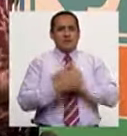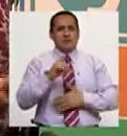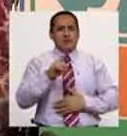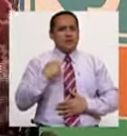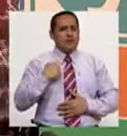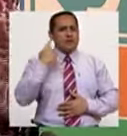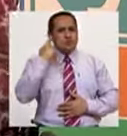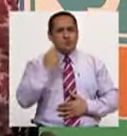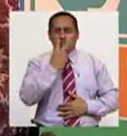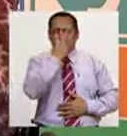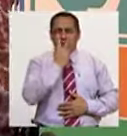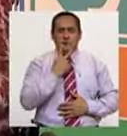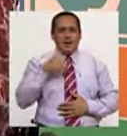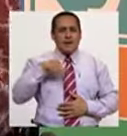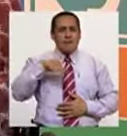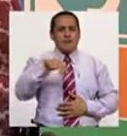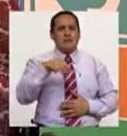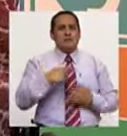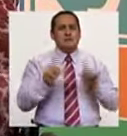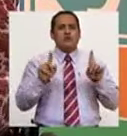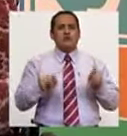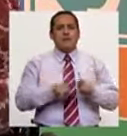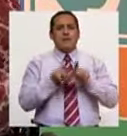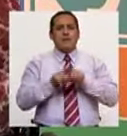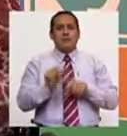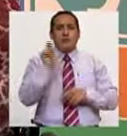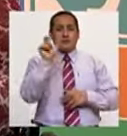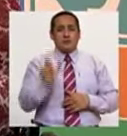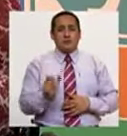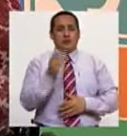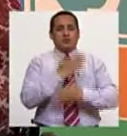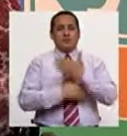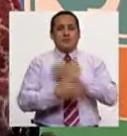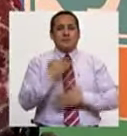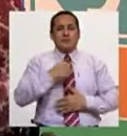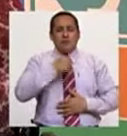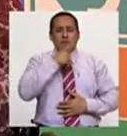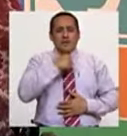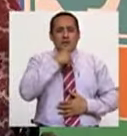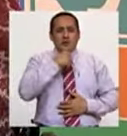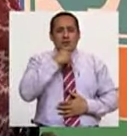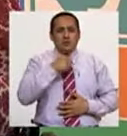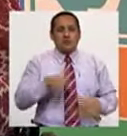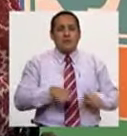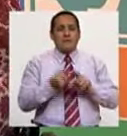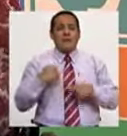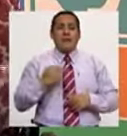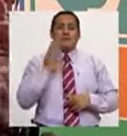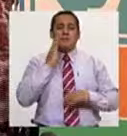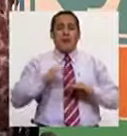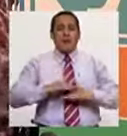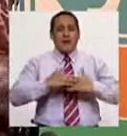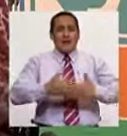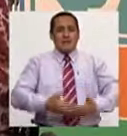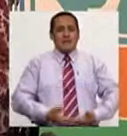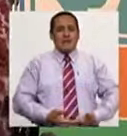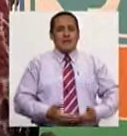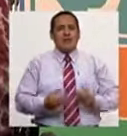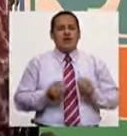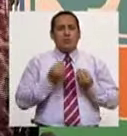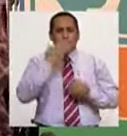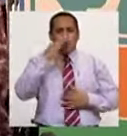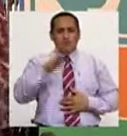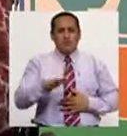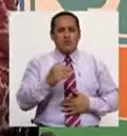que no escucha, no ve, no camina, sino también las personas con discapacidad son las ancianos, son las mamás embarazadas en esa época,